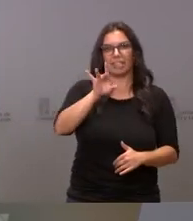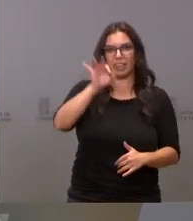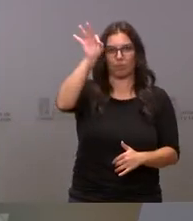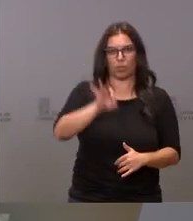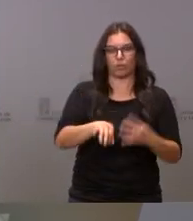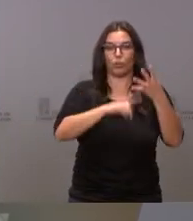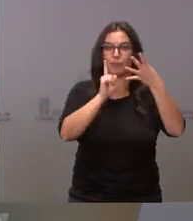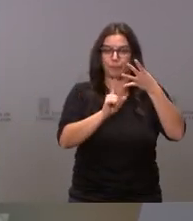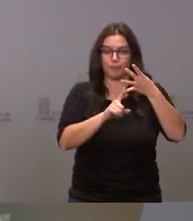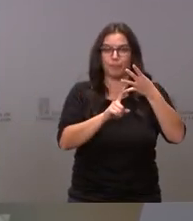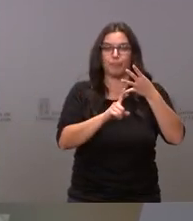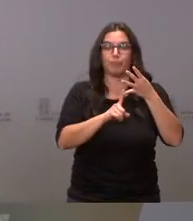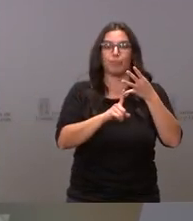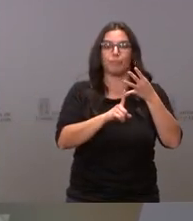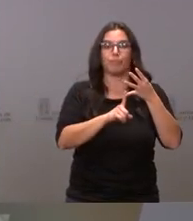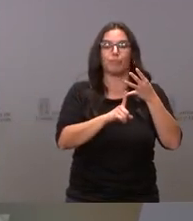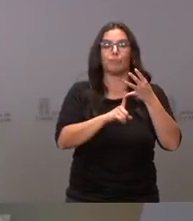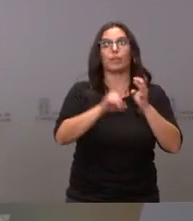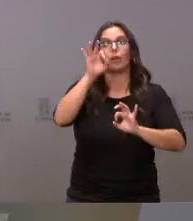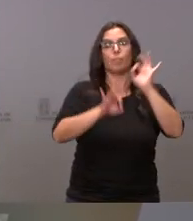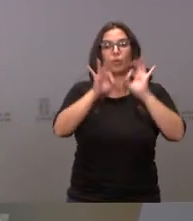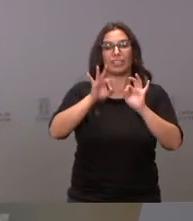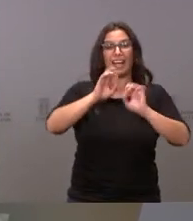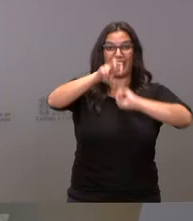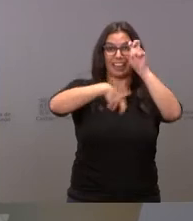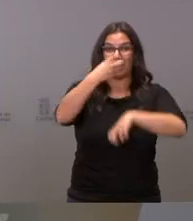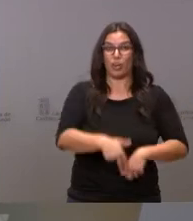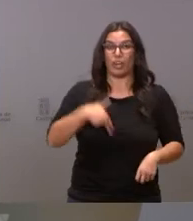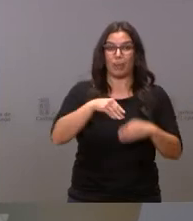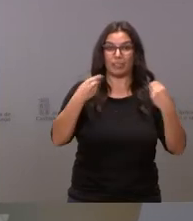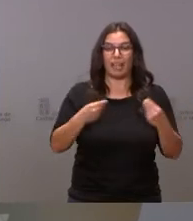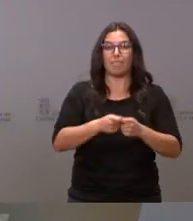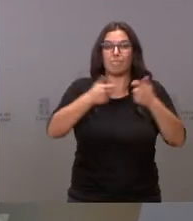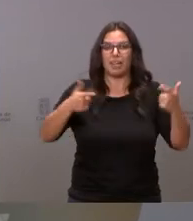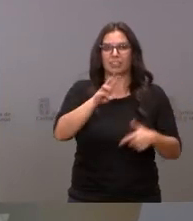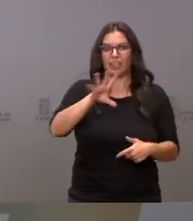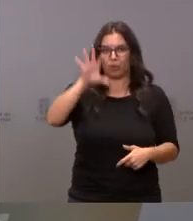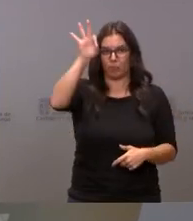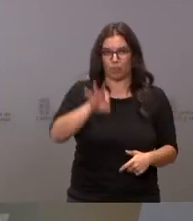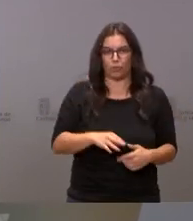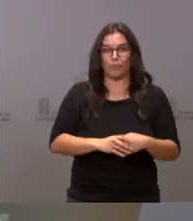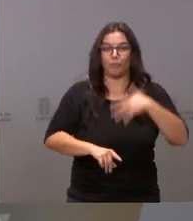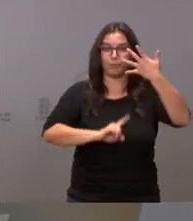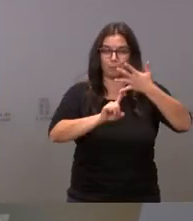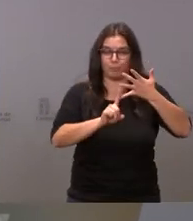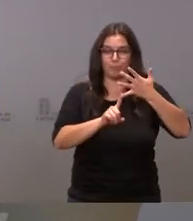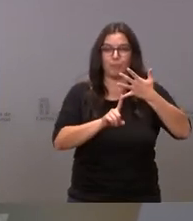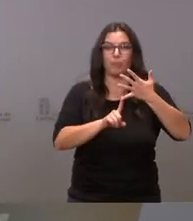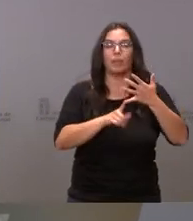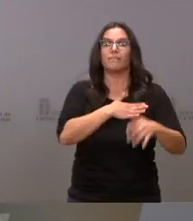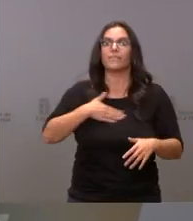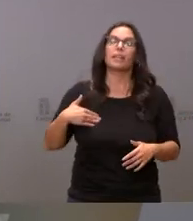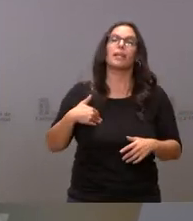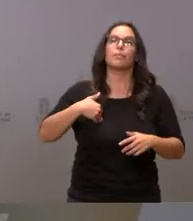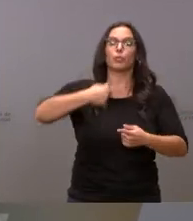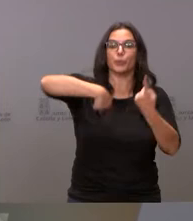En cuarto lugar, incrementar la tasa global de reciclado de materiales en un 35%. En quinto lugar, incrementar la tasa de